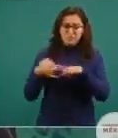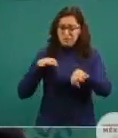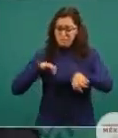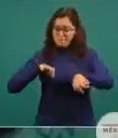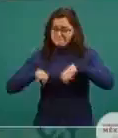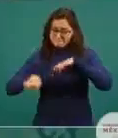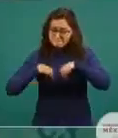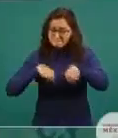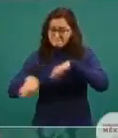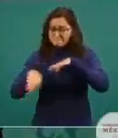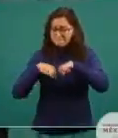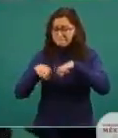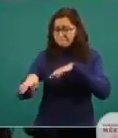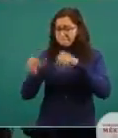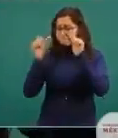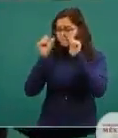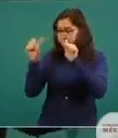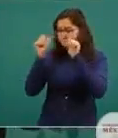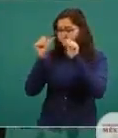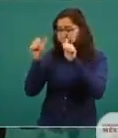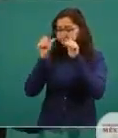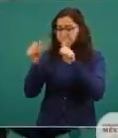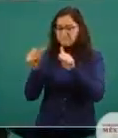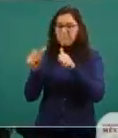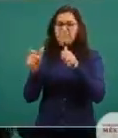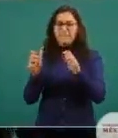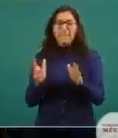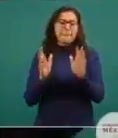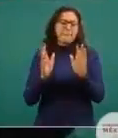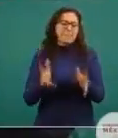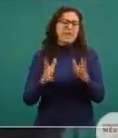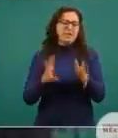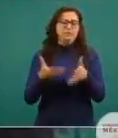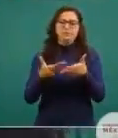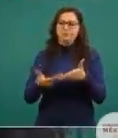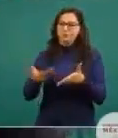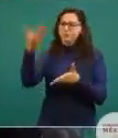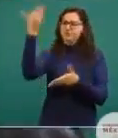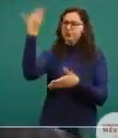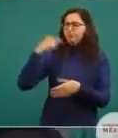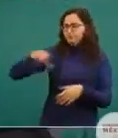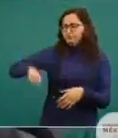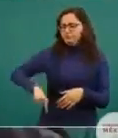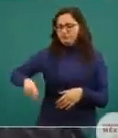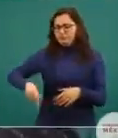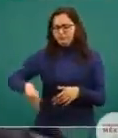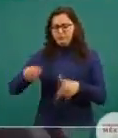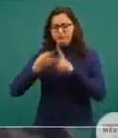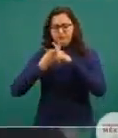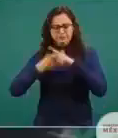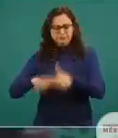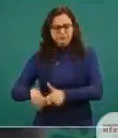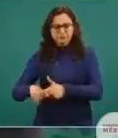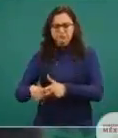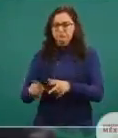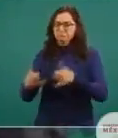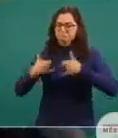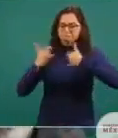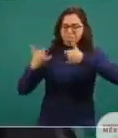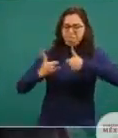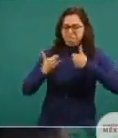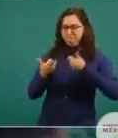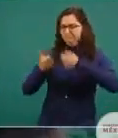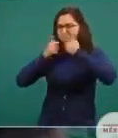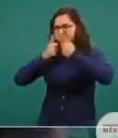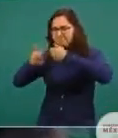ya de por sí. Desde que inició el gobierno, los jóvenes tienen atención especial, desde que inició nuestro